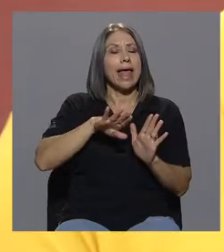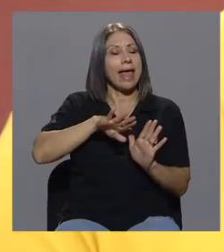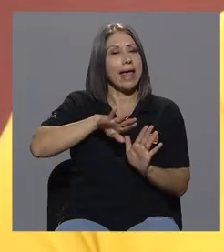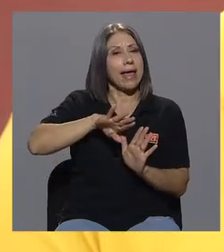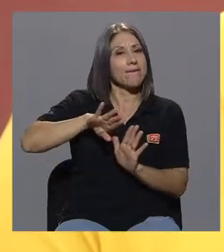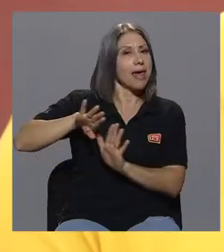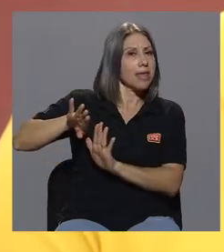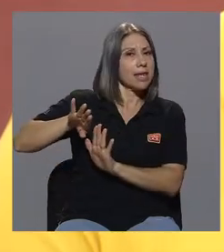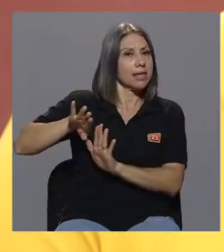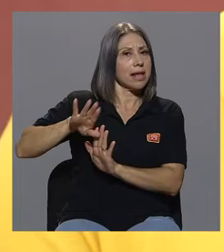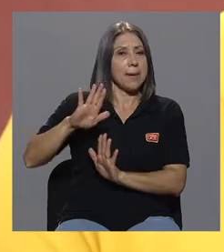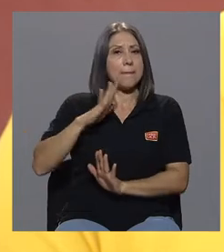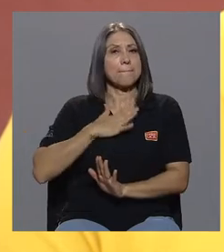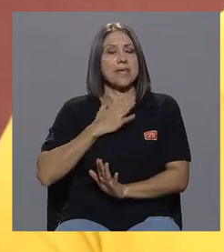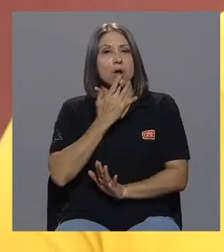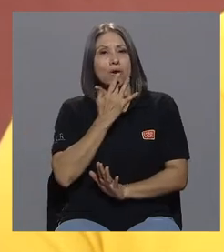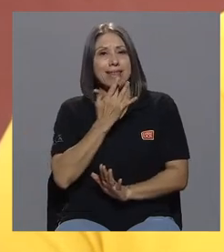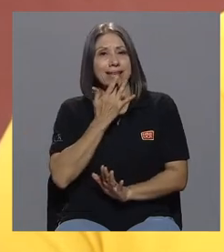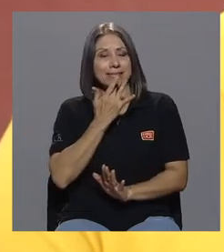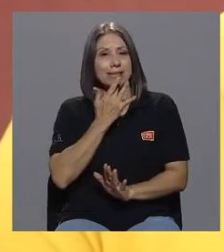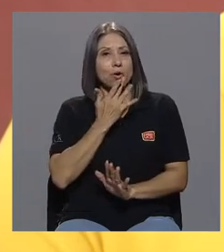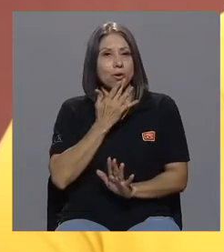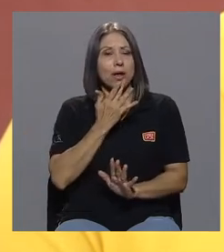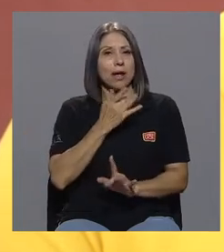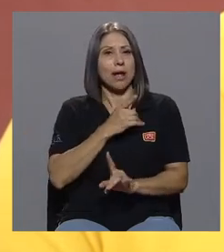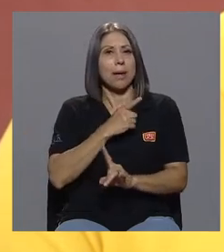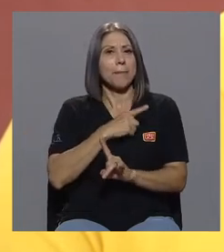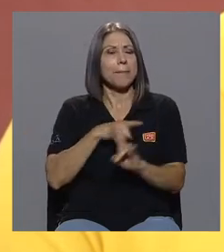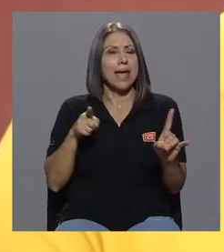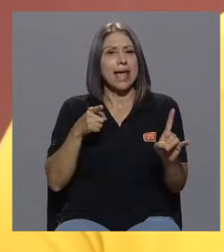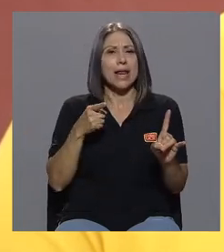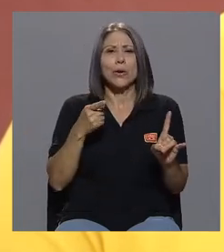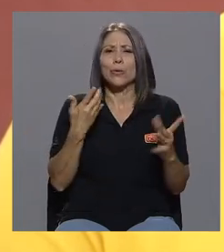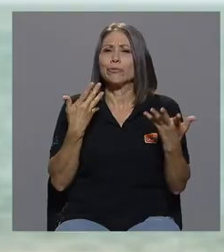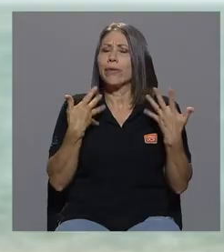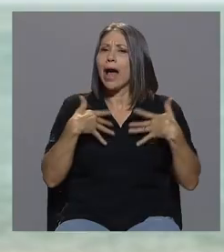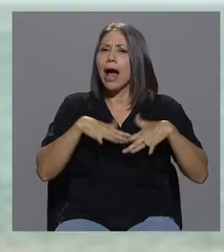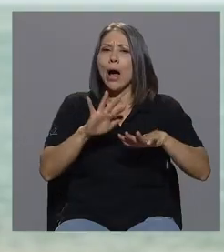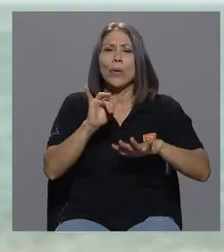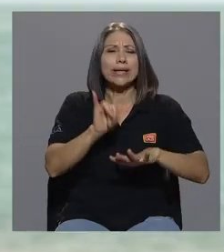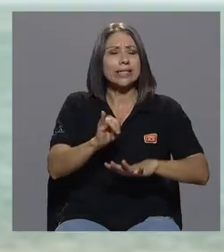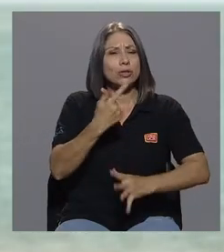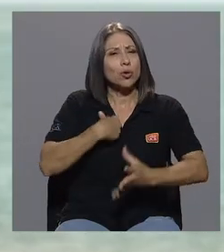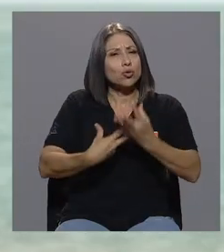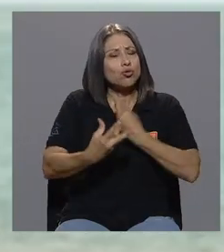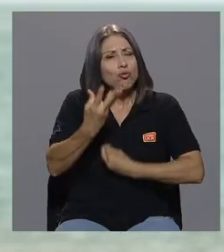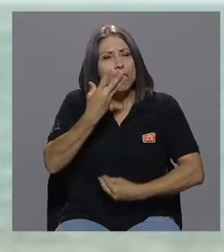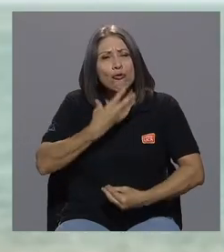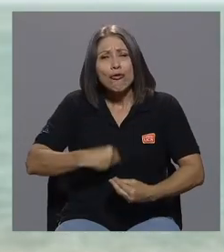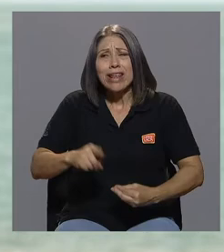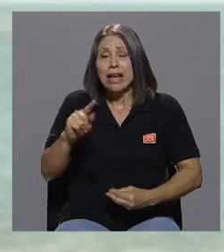Pero aún así sufría todo ese tipo de burla y